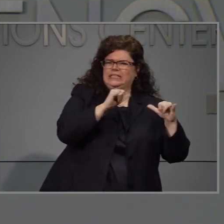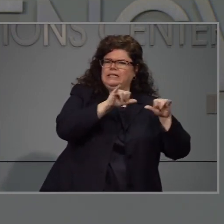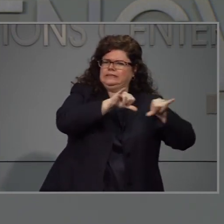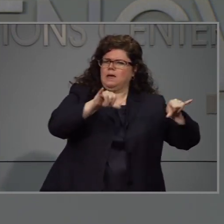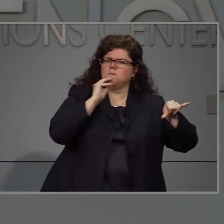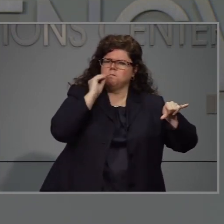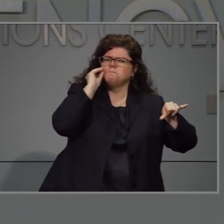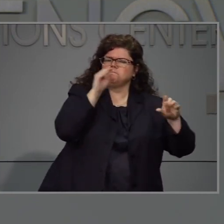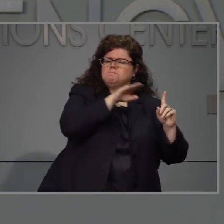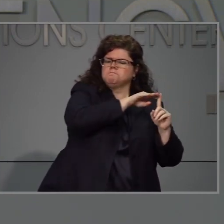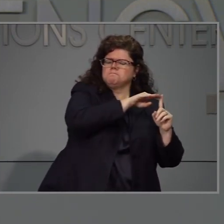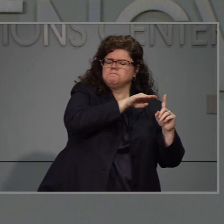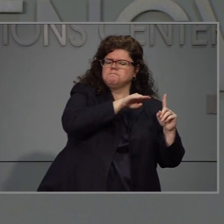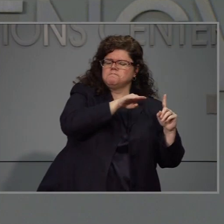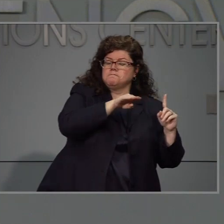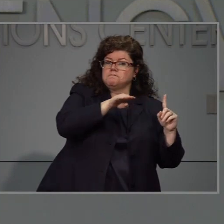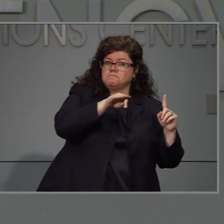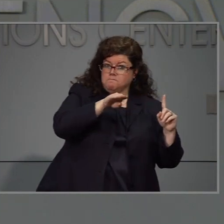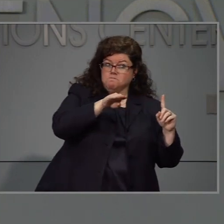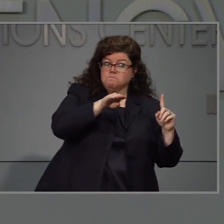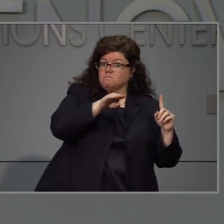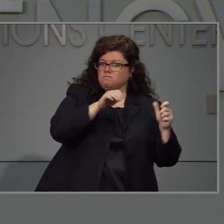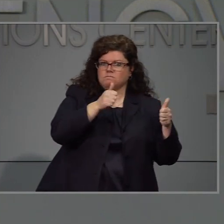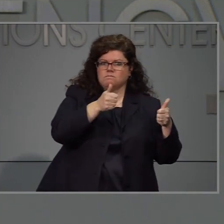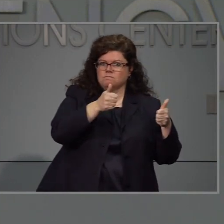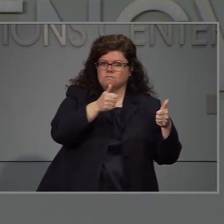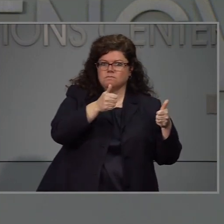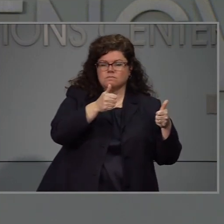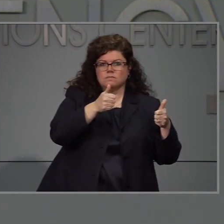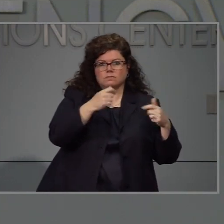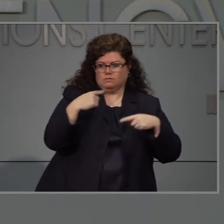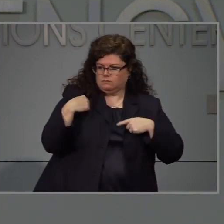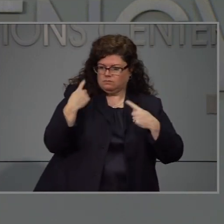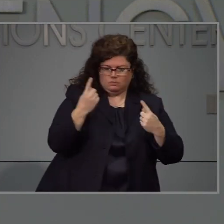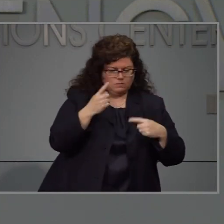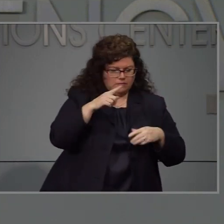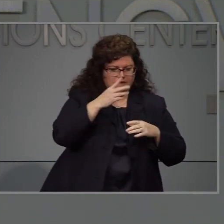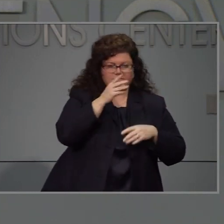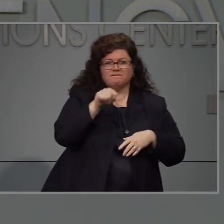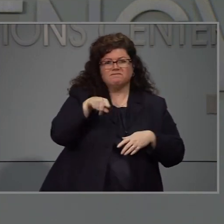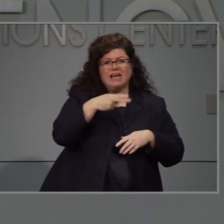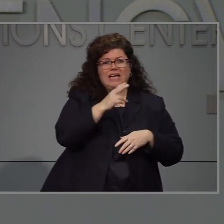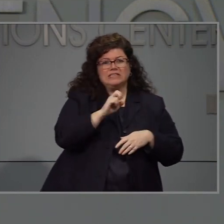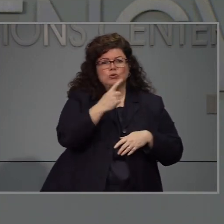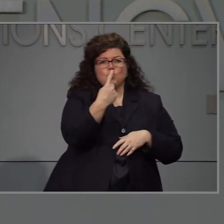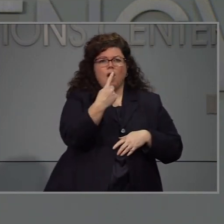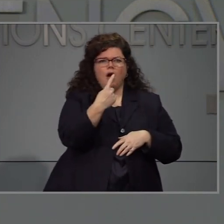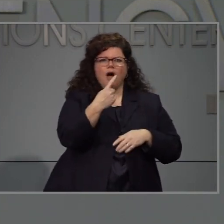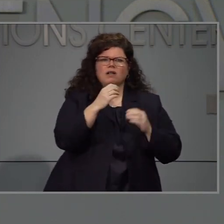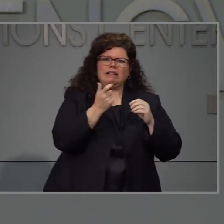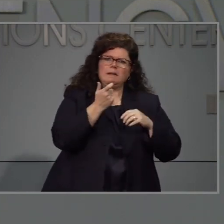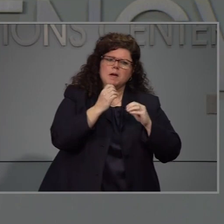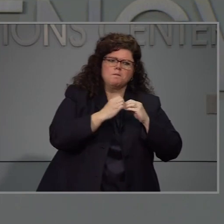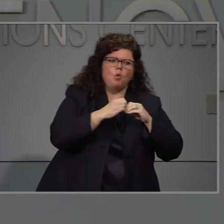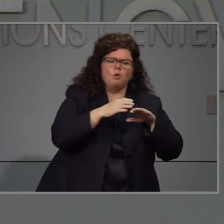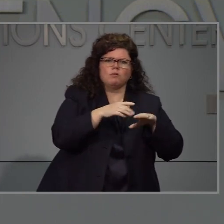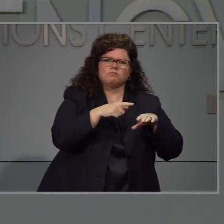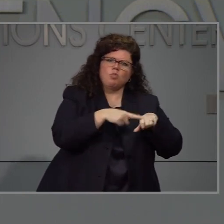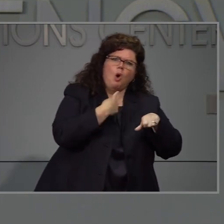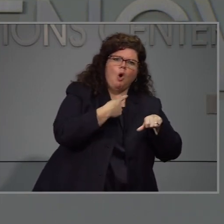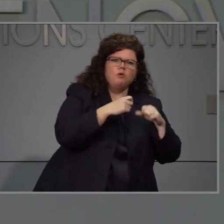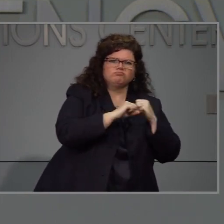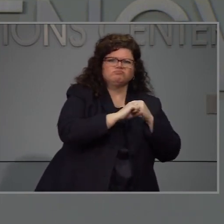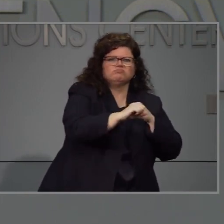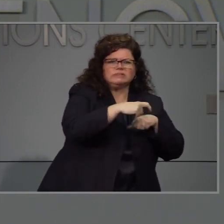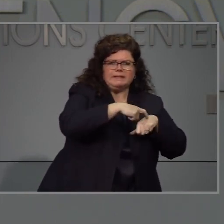todavía seguimos en la fase de quedarse en casa en la fase unas que tuvimos un paz, un tiempo más largo en la fase uno para ver